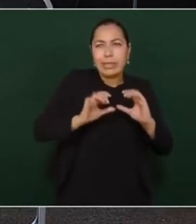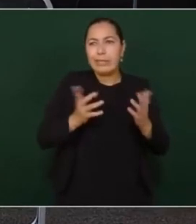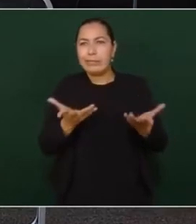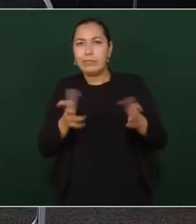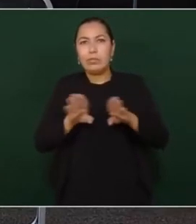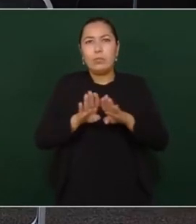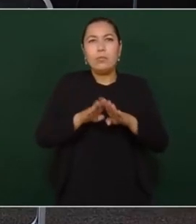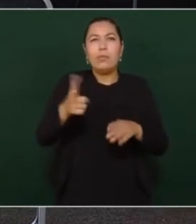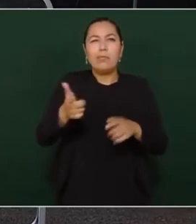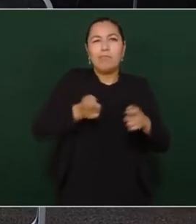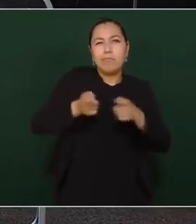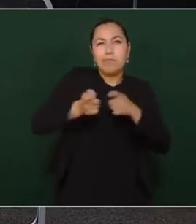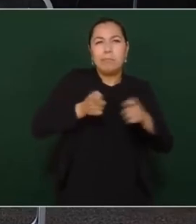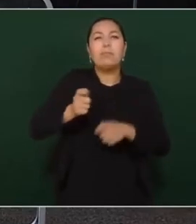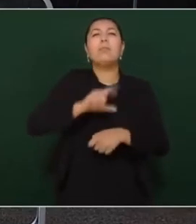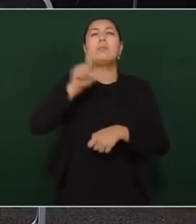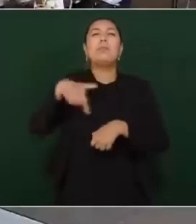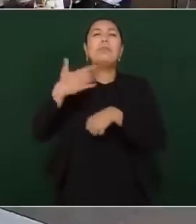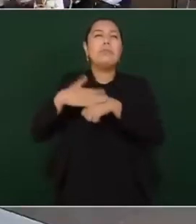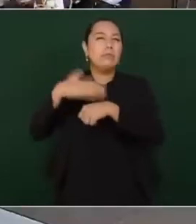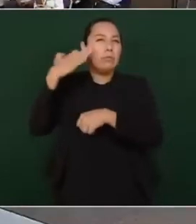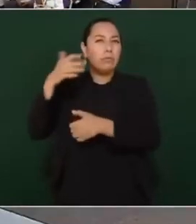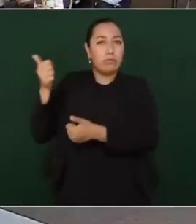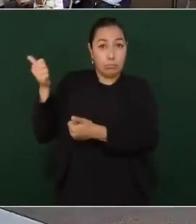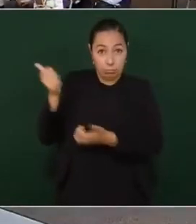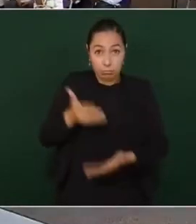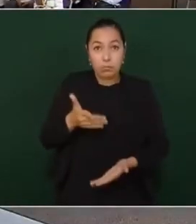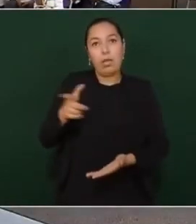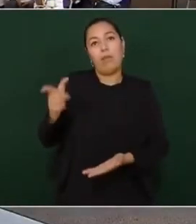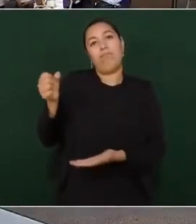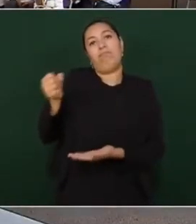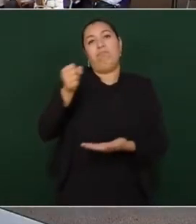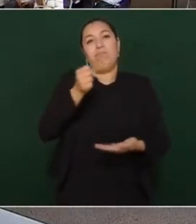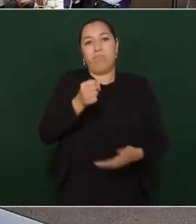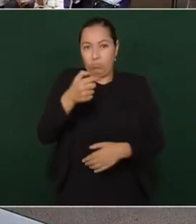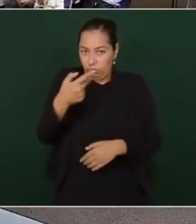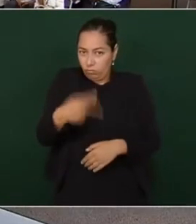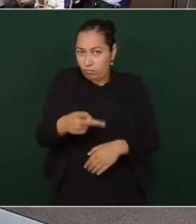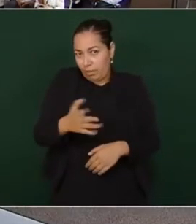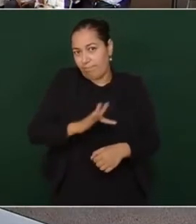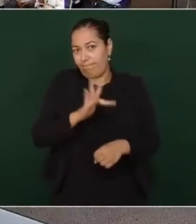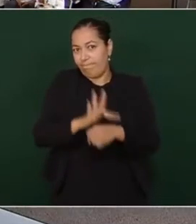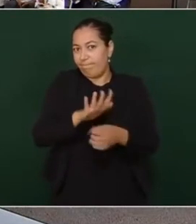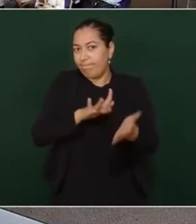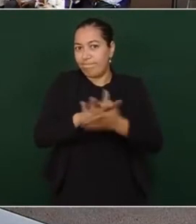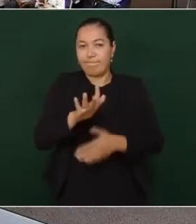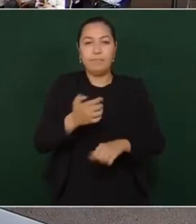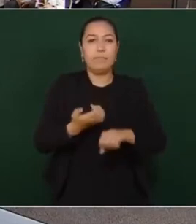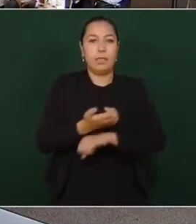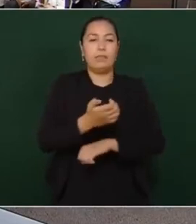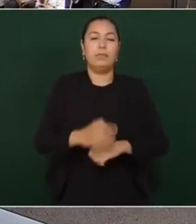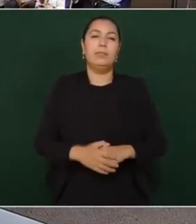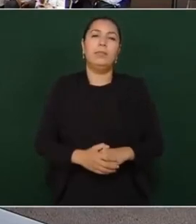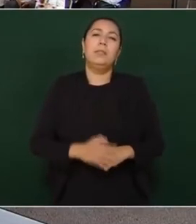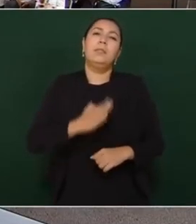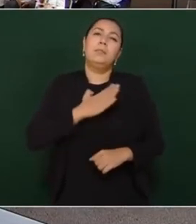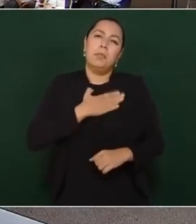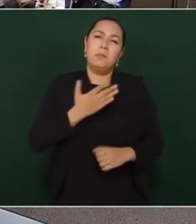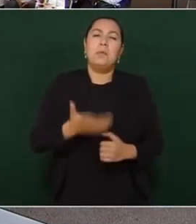llegarían los recursos al Estado? Bueno, estamos atendiendo